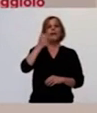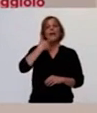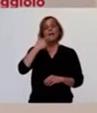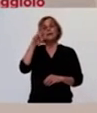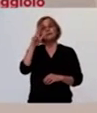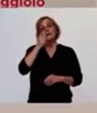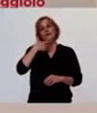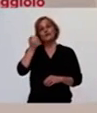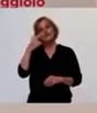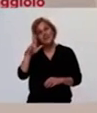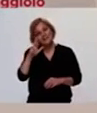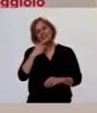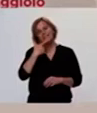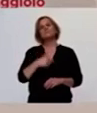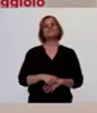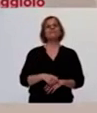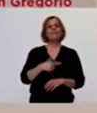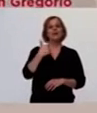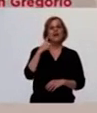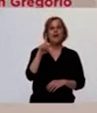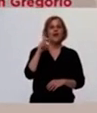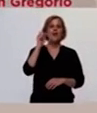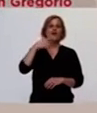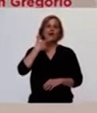Cardos, Los Molinos, Maggiolo,